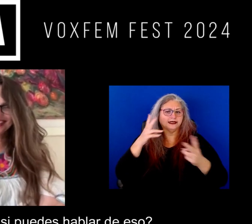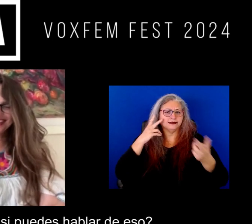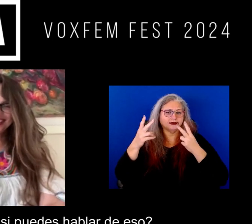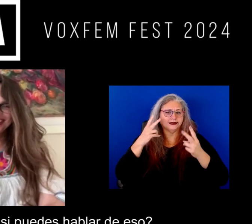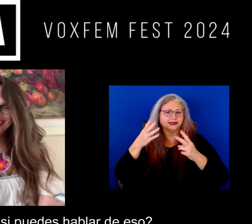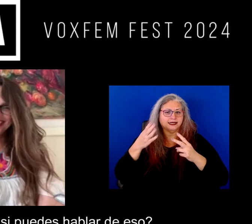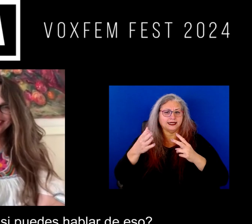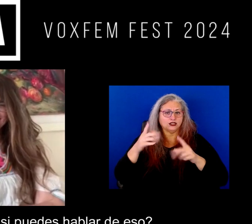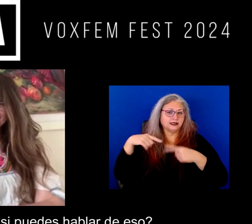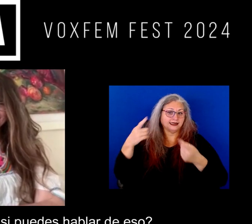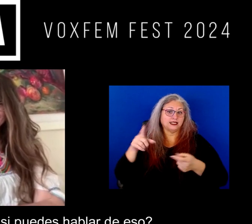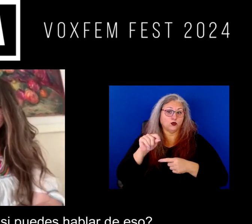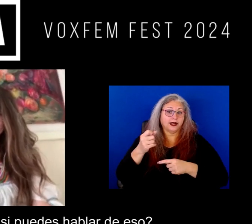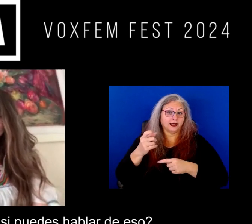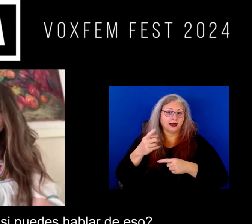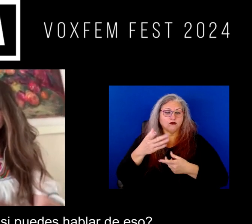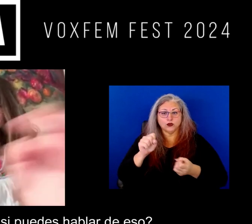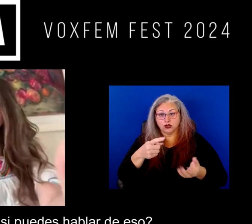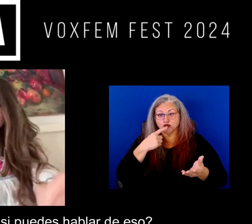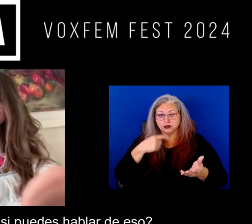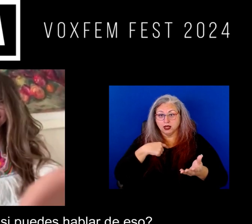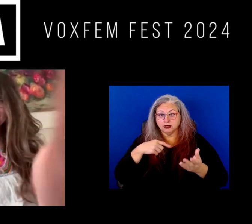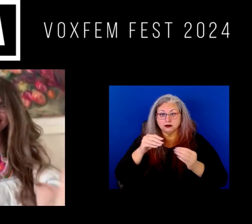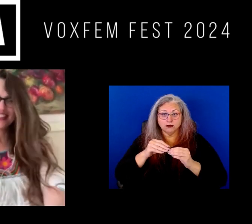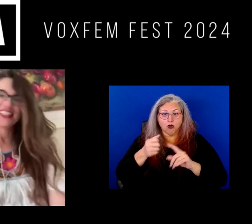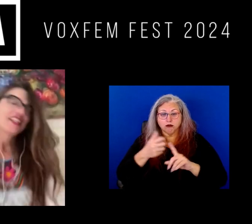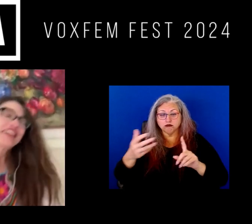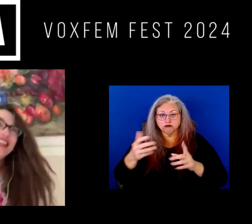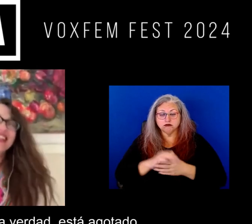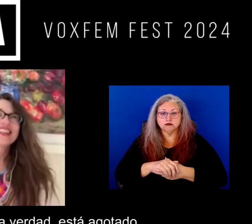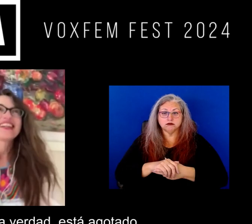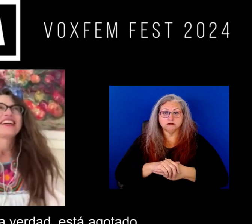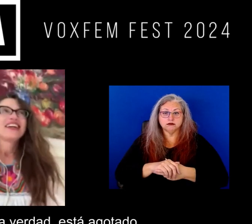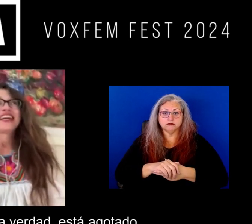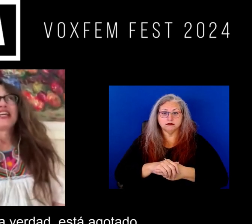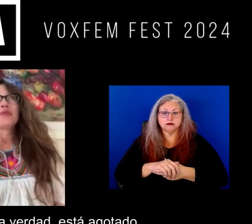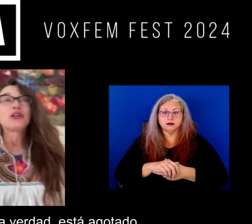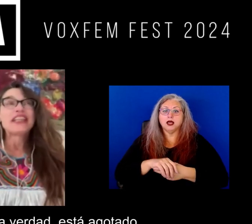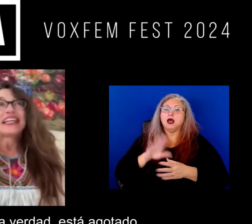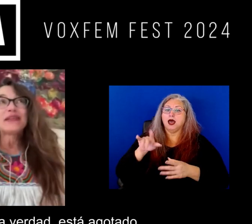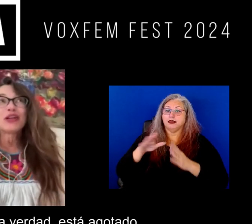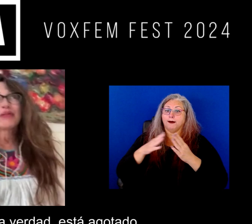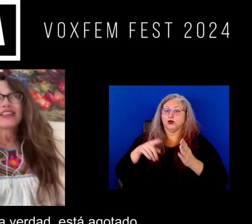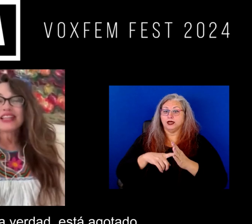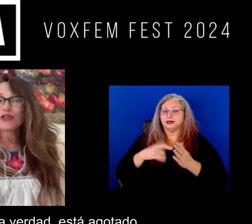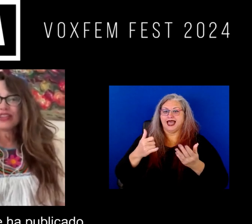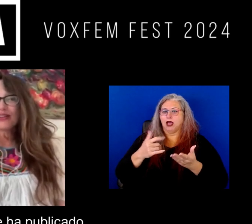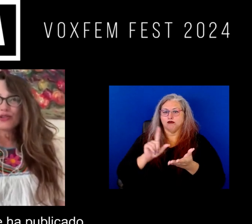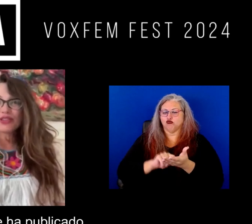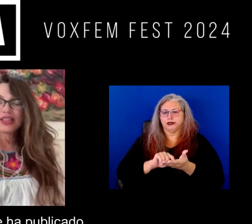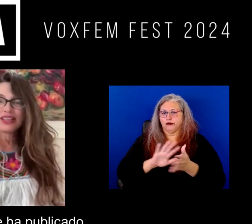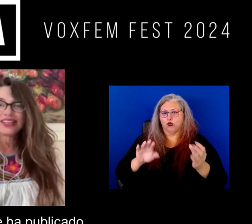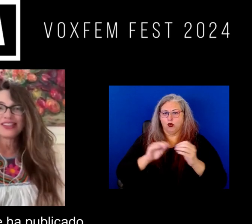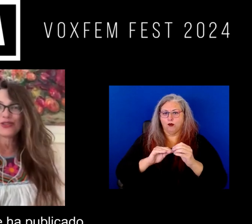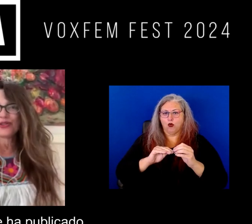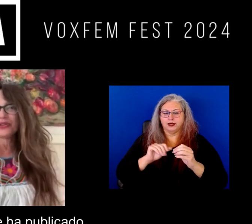desde entonces o si puedes hablar de eso? Bueno el libro la verdad está agotado